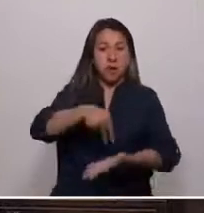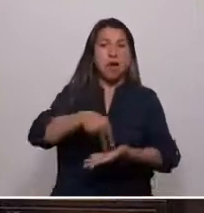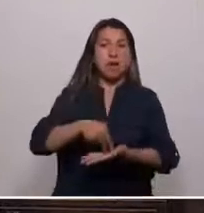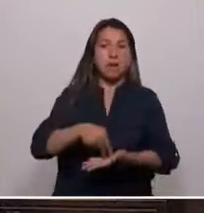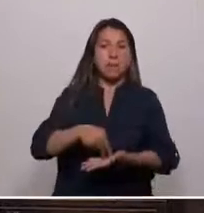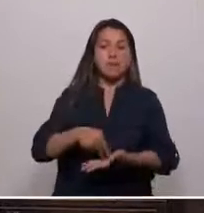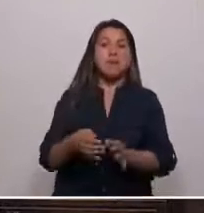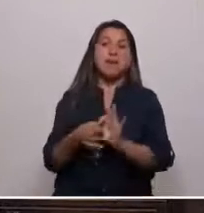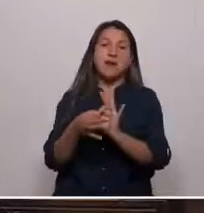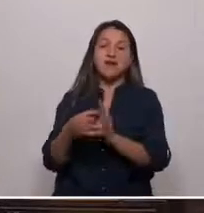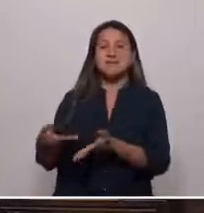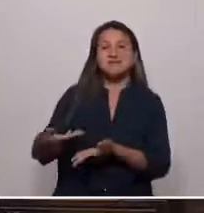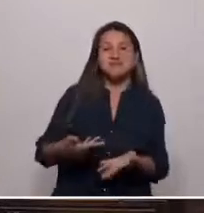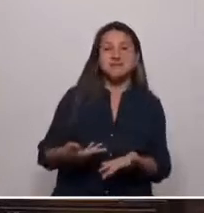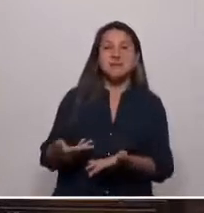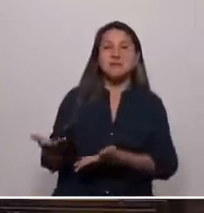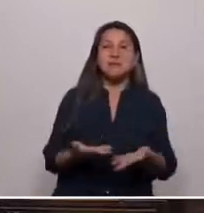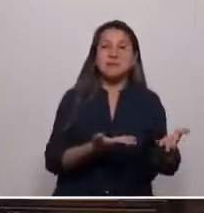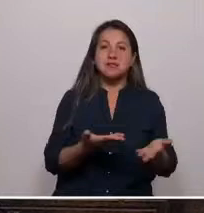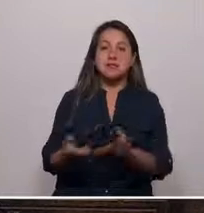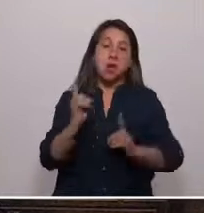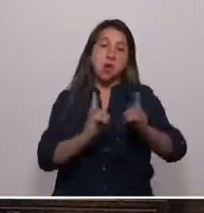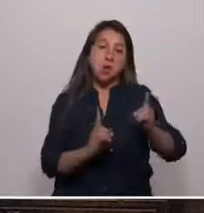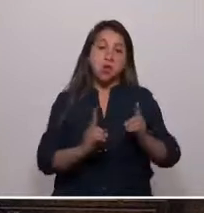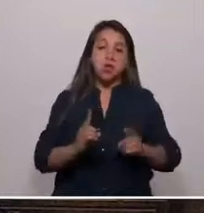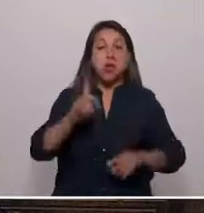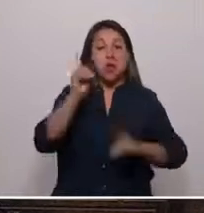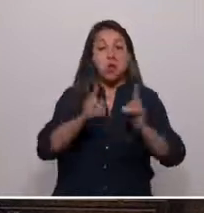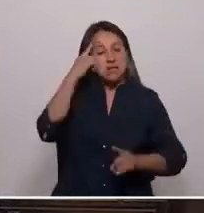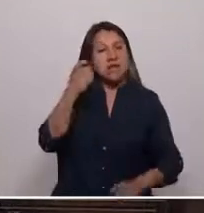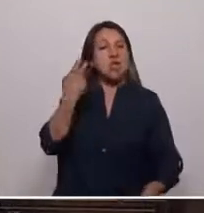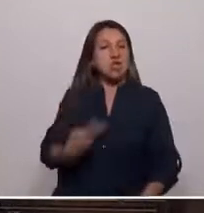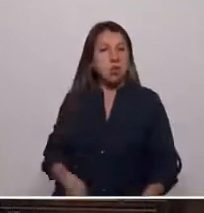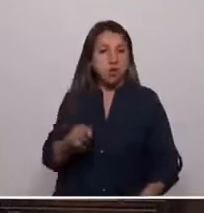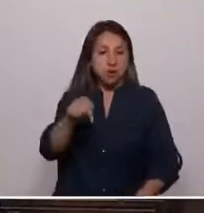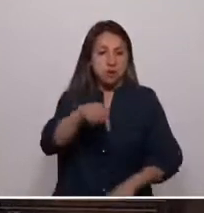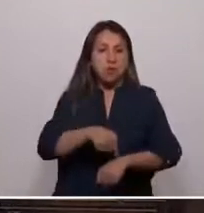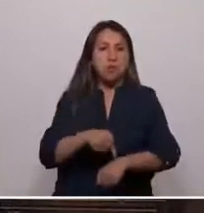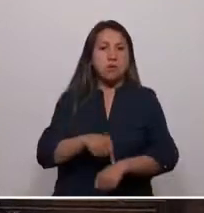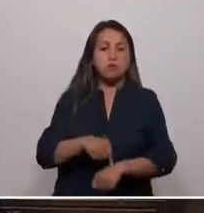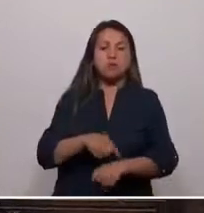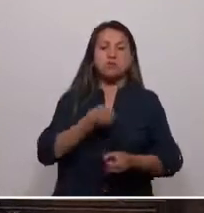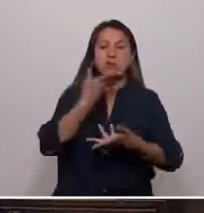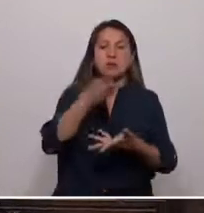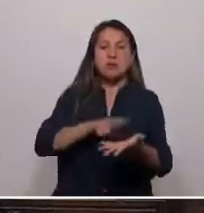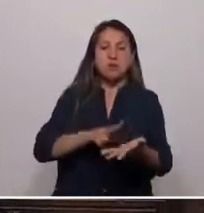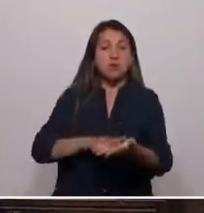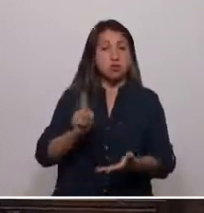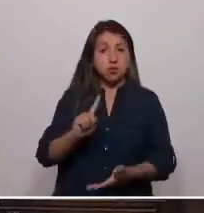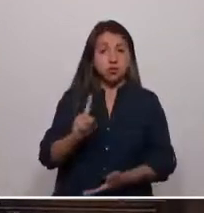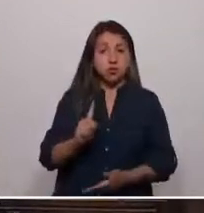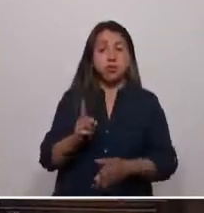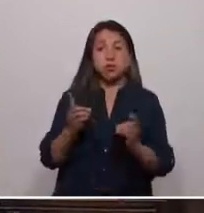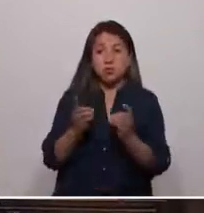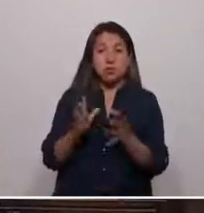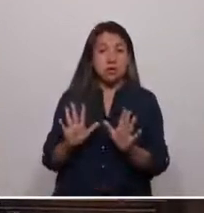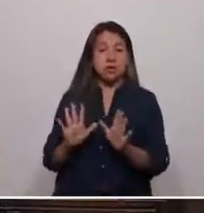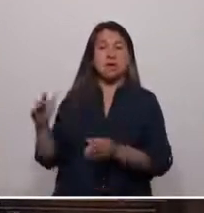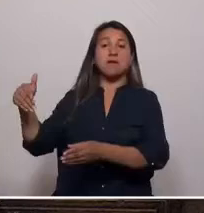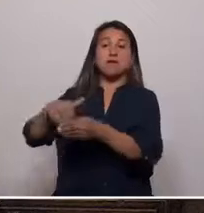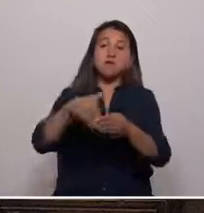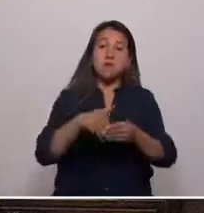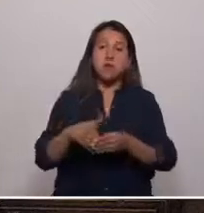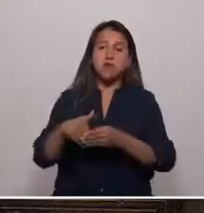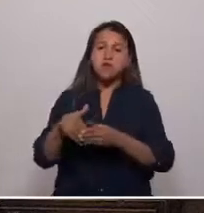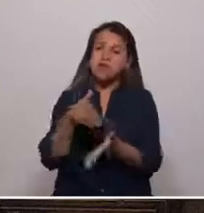por la gentil invitación de algunos que se creen dueños de esta instancia o de la verdad, sino por la resuelta voluntad democrática de miles de